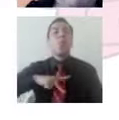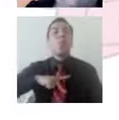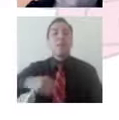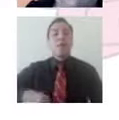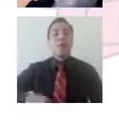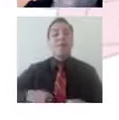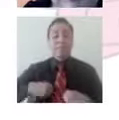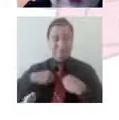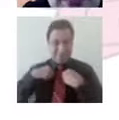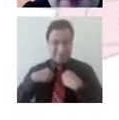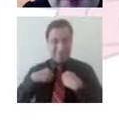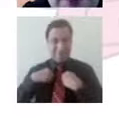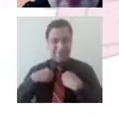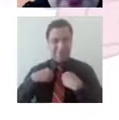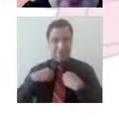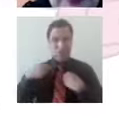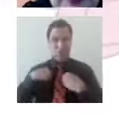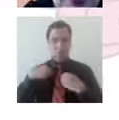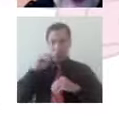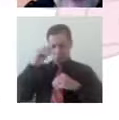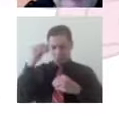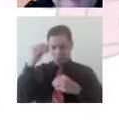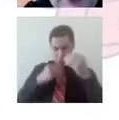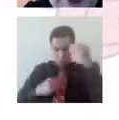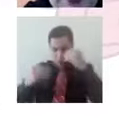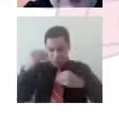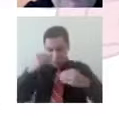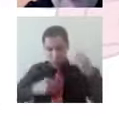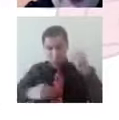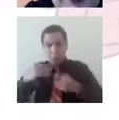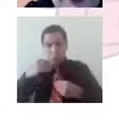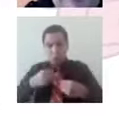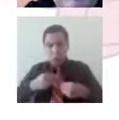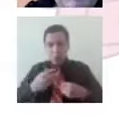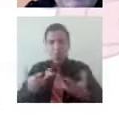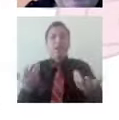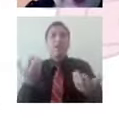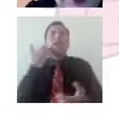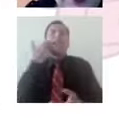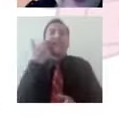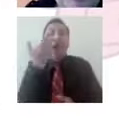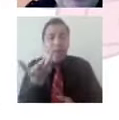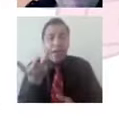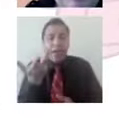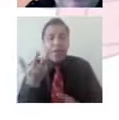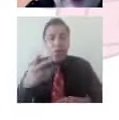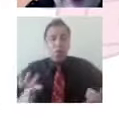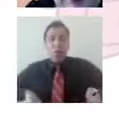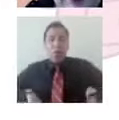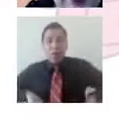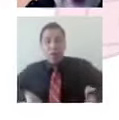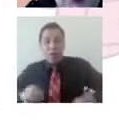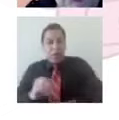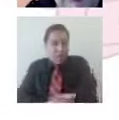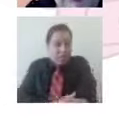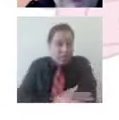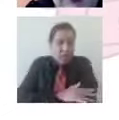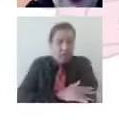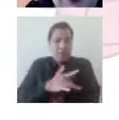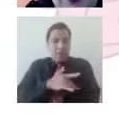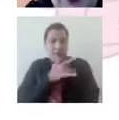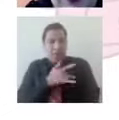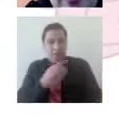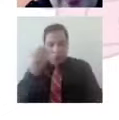qué puedo aprender para que me acerque? Y entonces, si bien la familia va a ser un espacio en donde yo aprenda a cómo